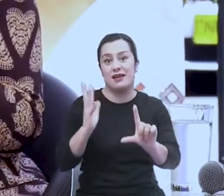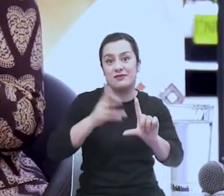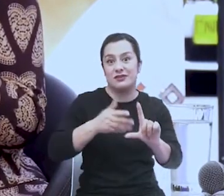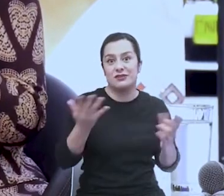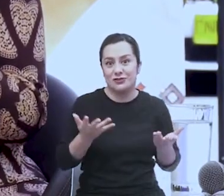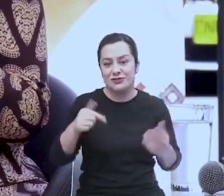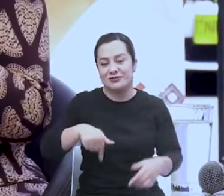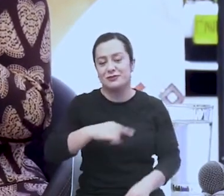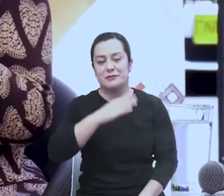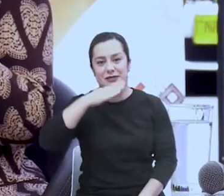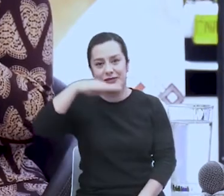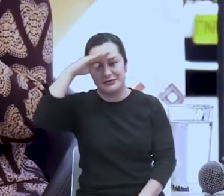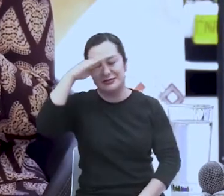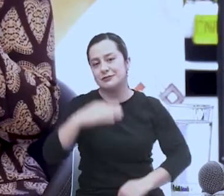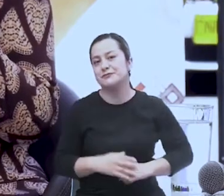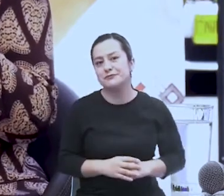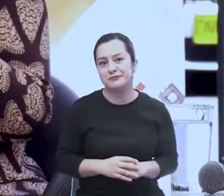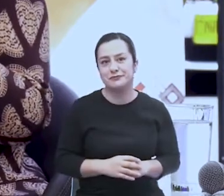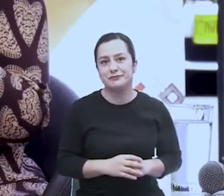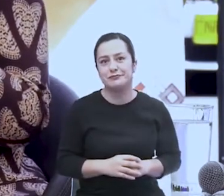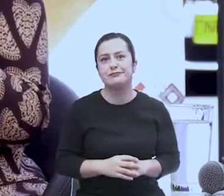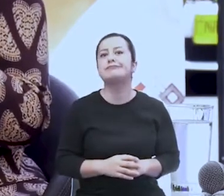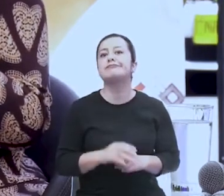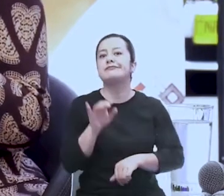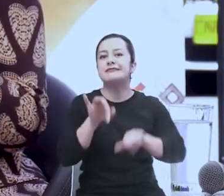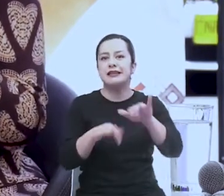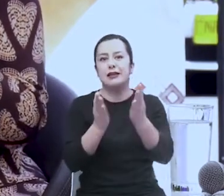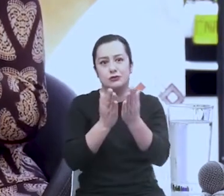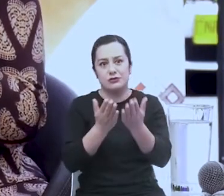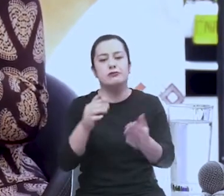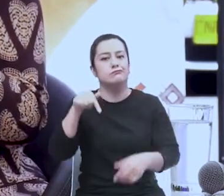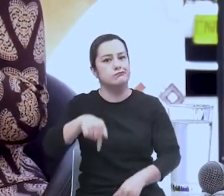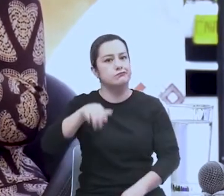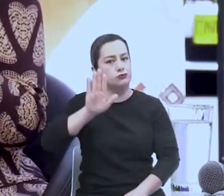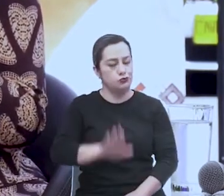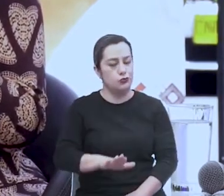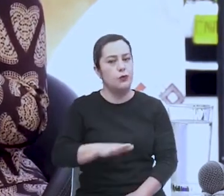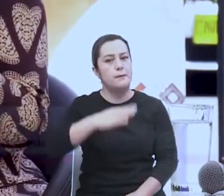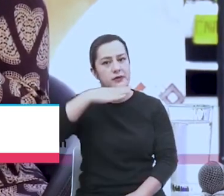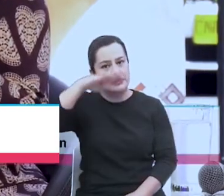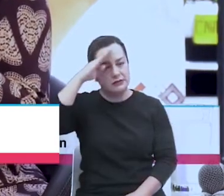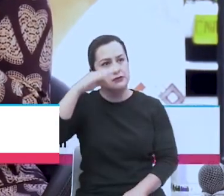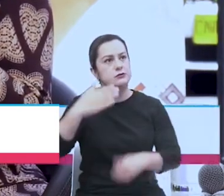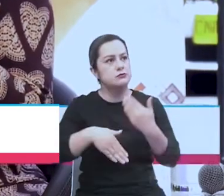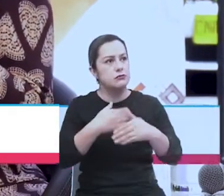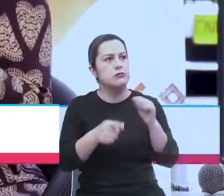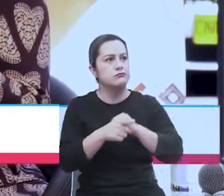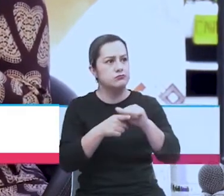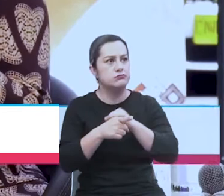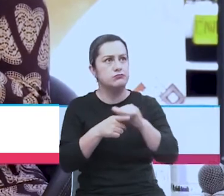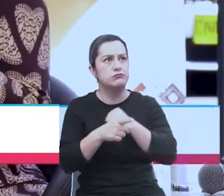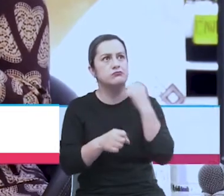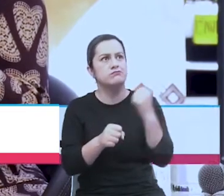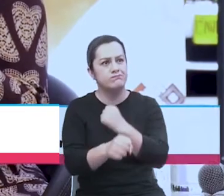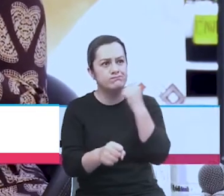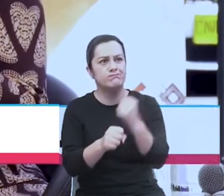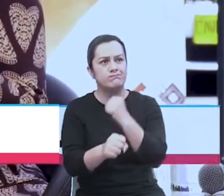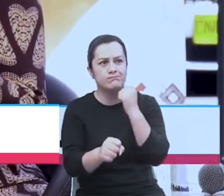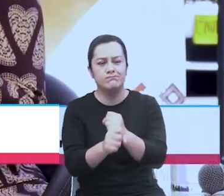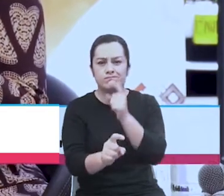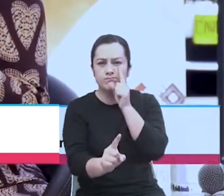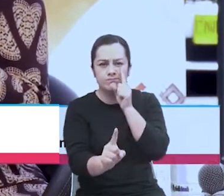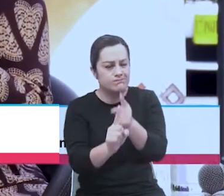de Medellín. Y bueno, desde la Secretaría de Educación de Medellín, pues venimos trabajando, y yo creo que esto va a enlazar muy